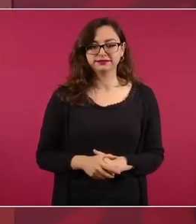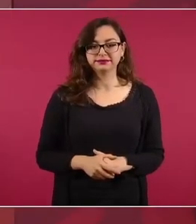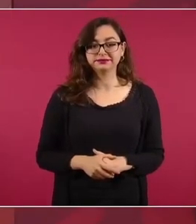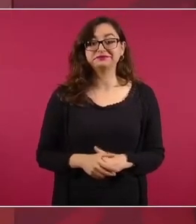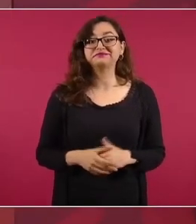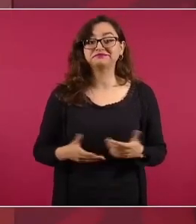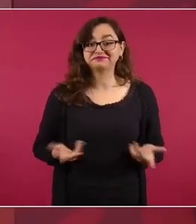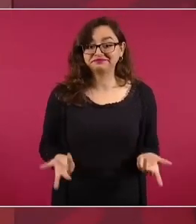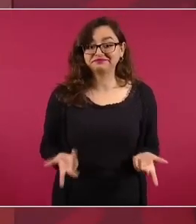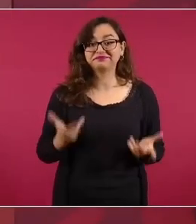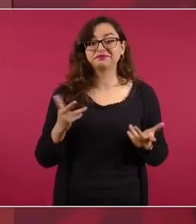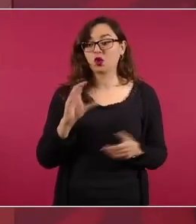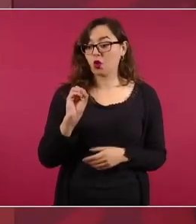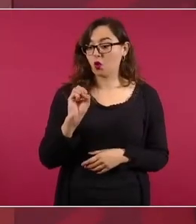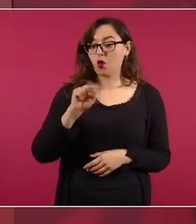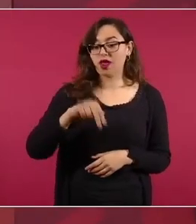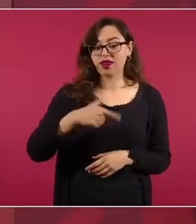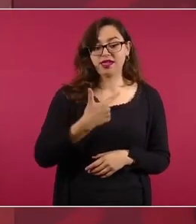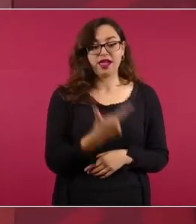organizaciones sociales sociales